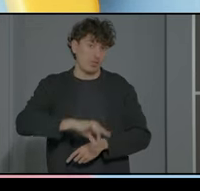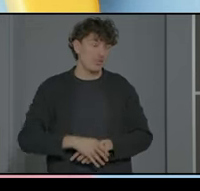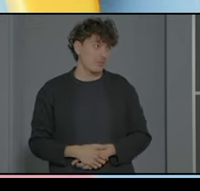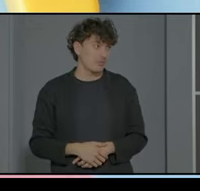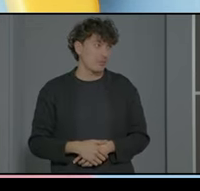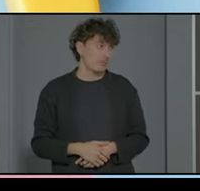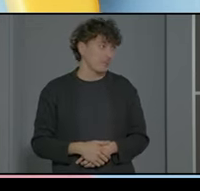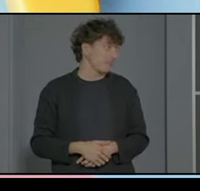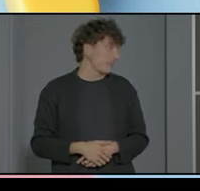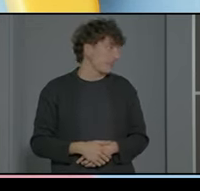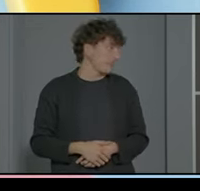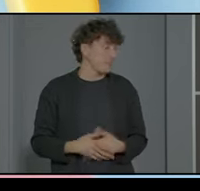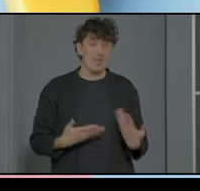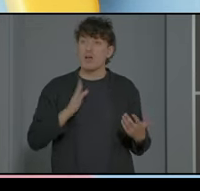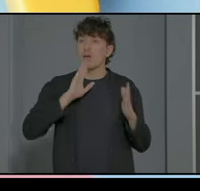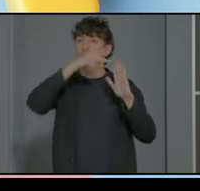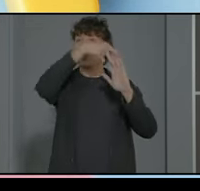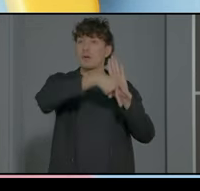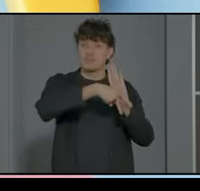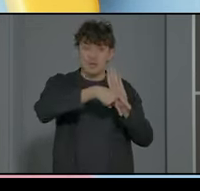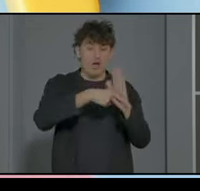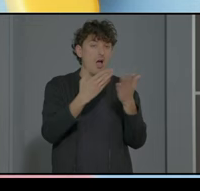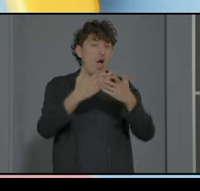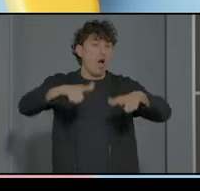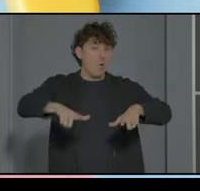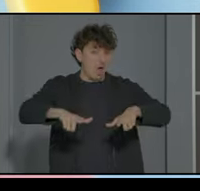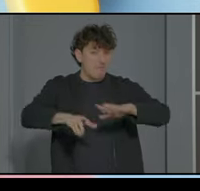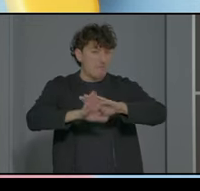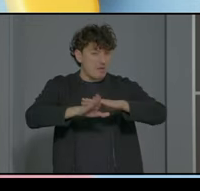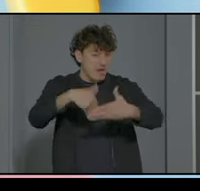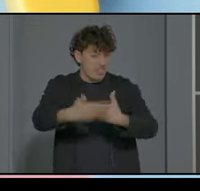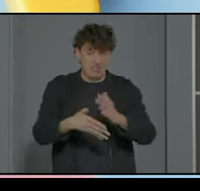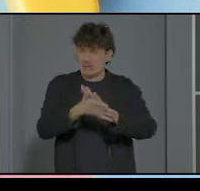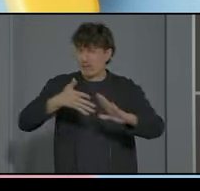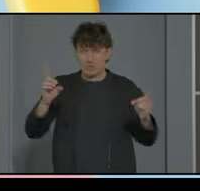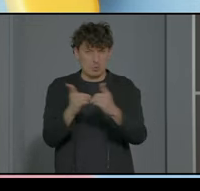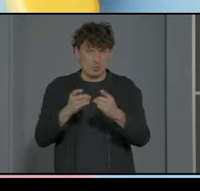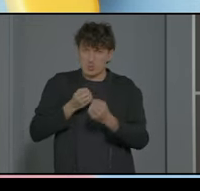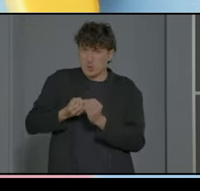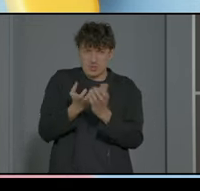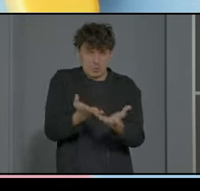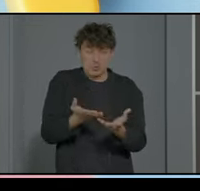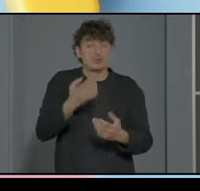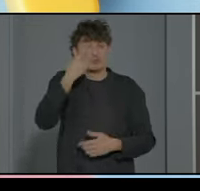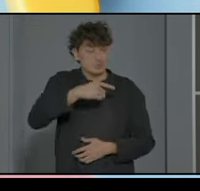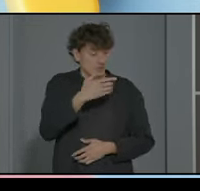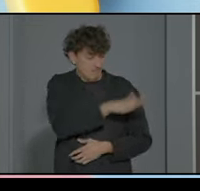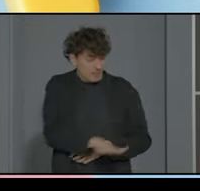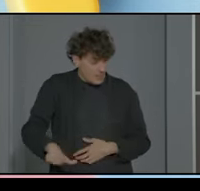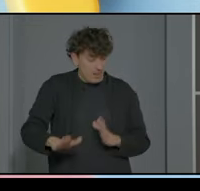bueno lo comentaba de la normativa de permanencia en el aula muy rápido bueno como sabéis en infantil